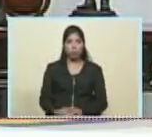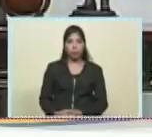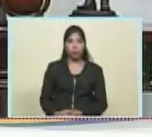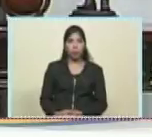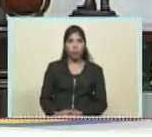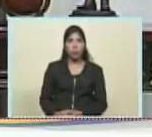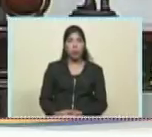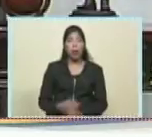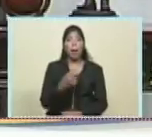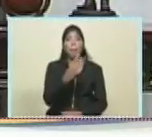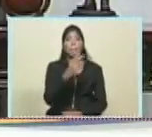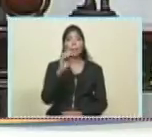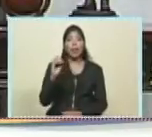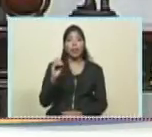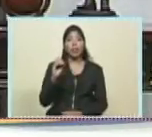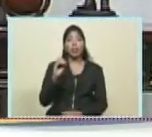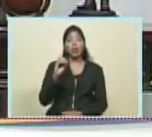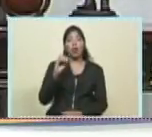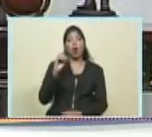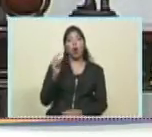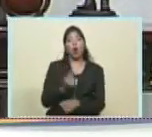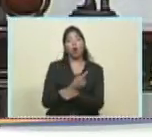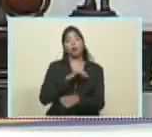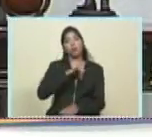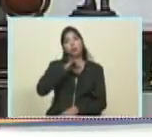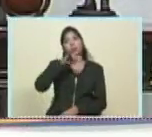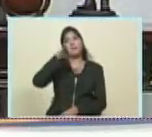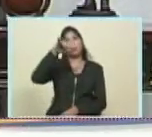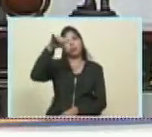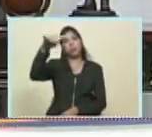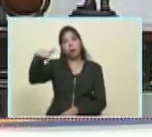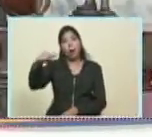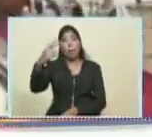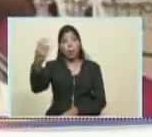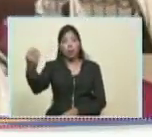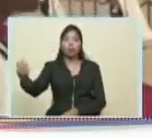20 horas para allá y 20 horas para acá.